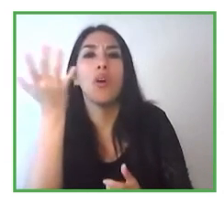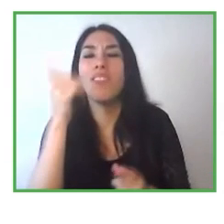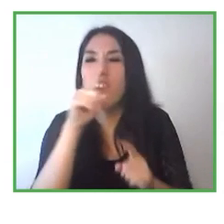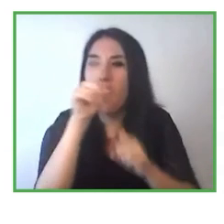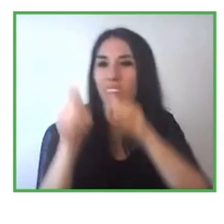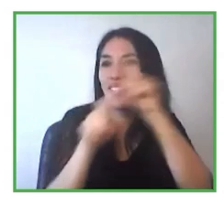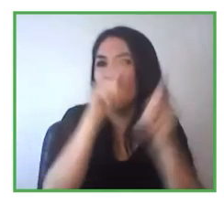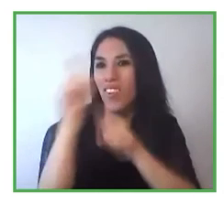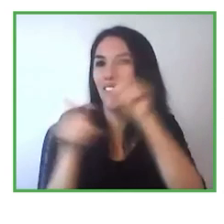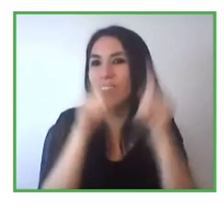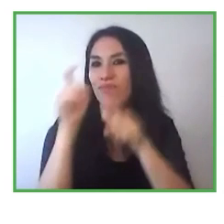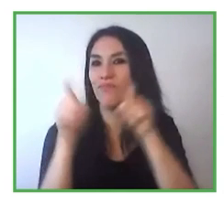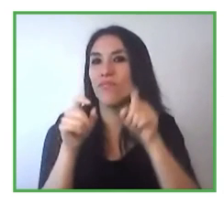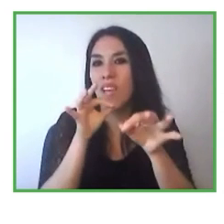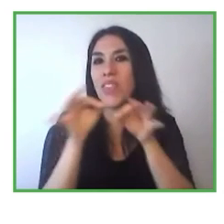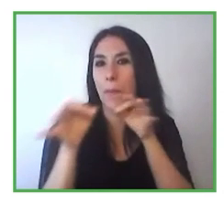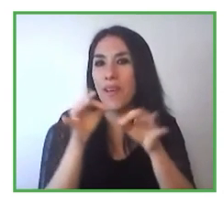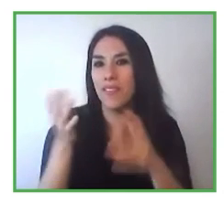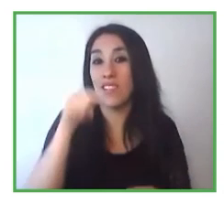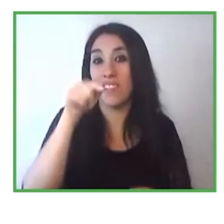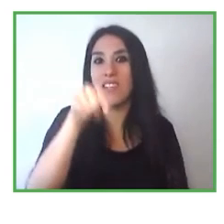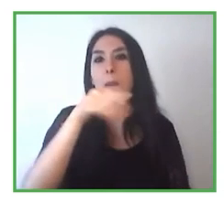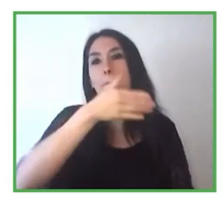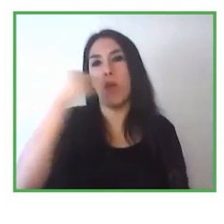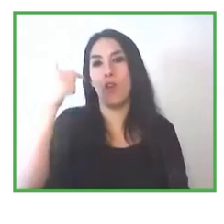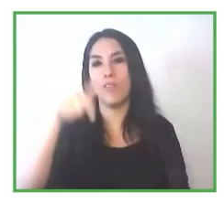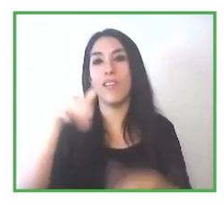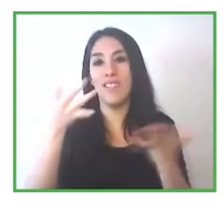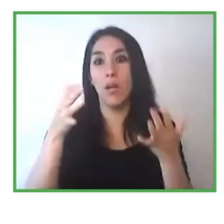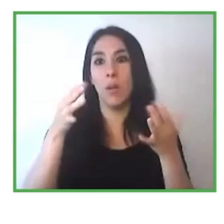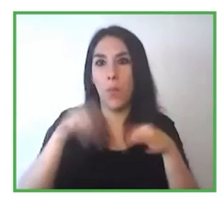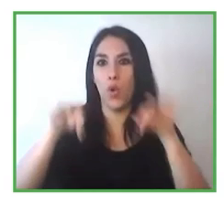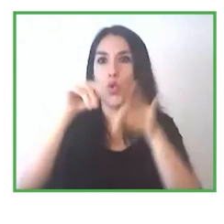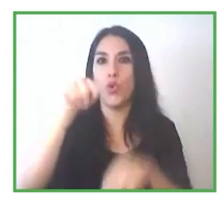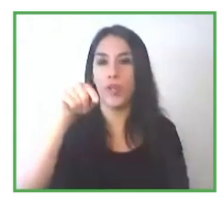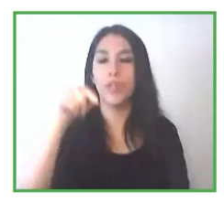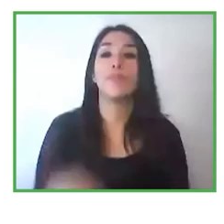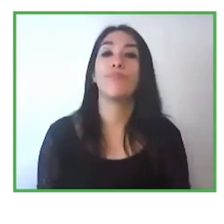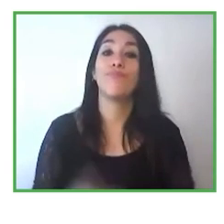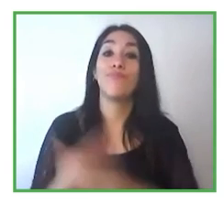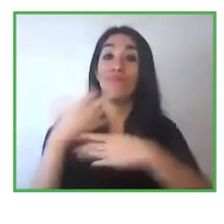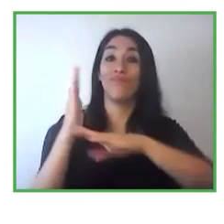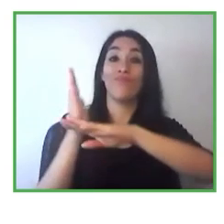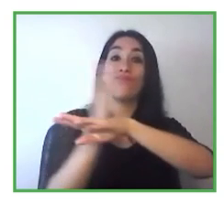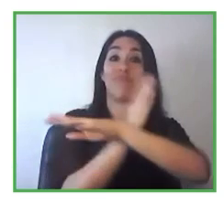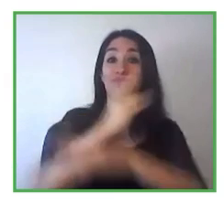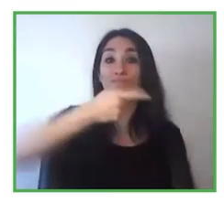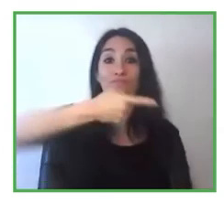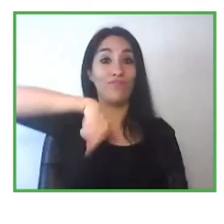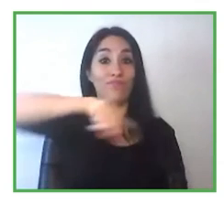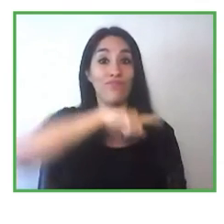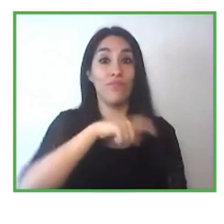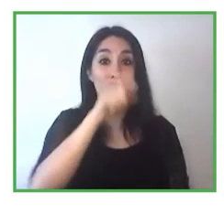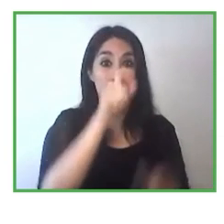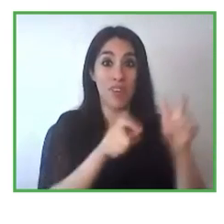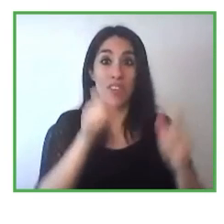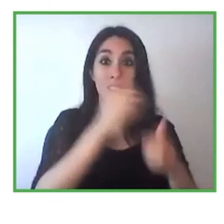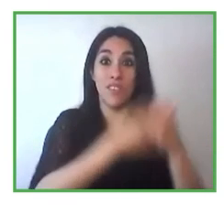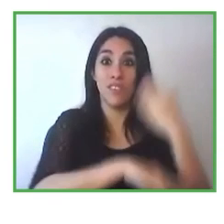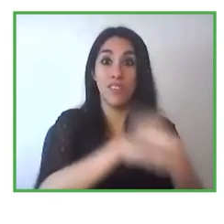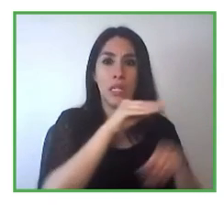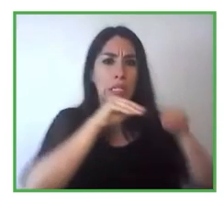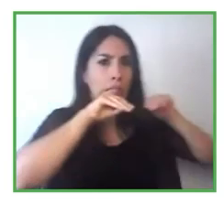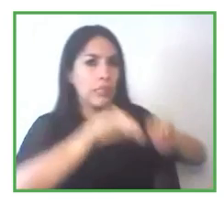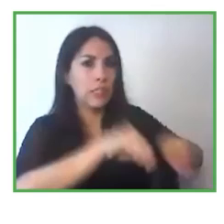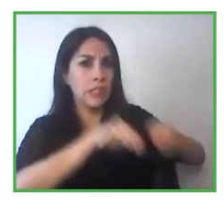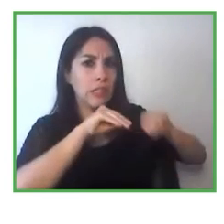transversal este tema dentro de la capacitación técnica pues entonces así se le ha solicitado a los centros de formación que